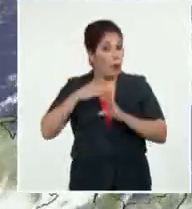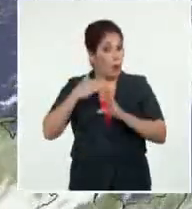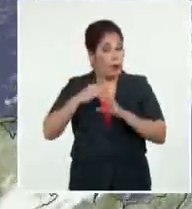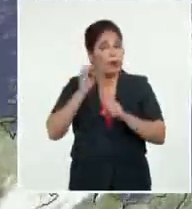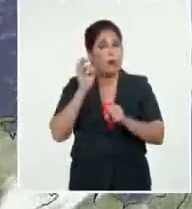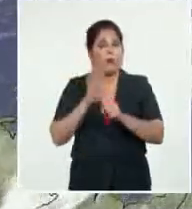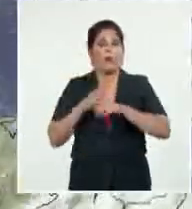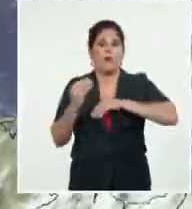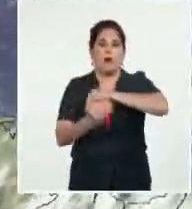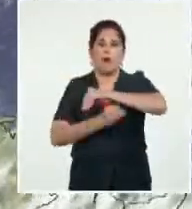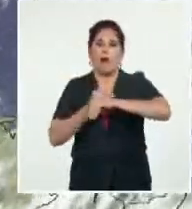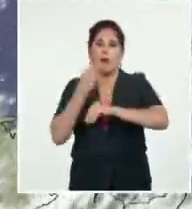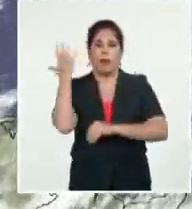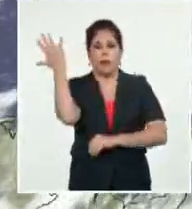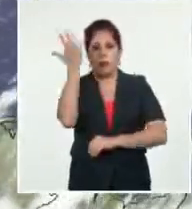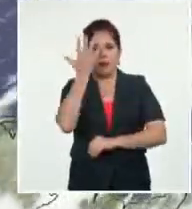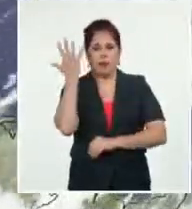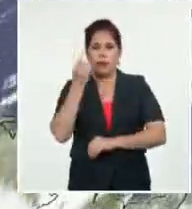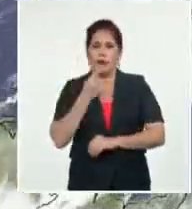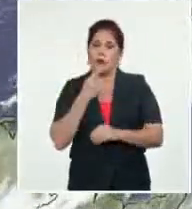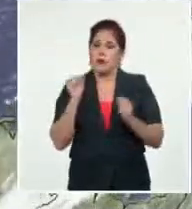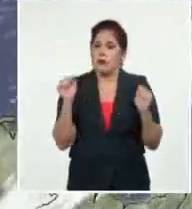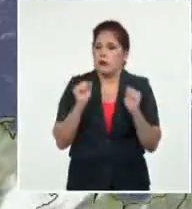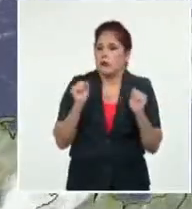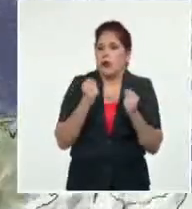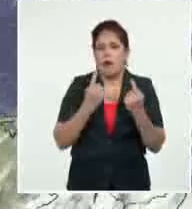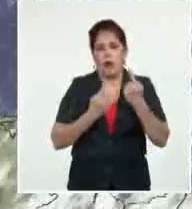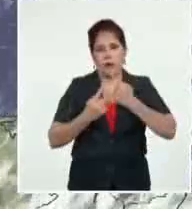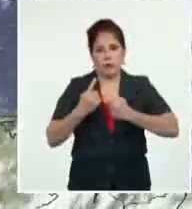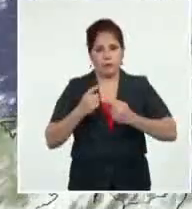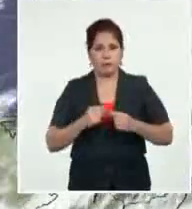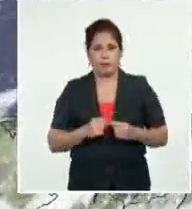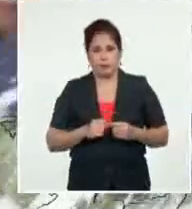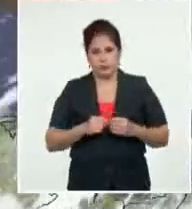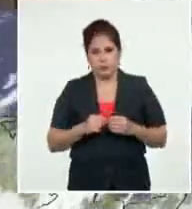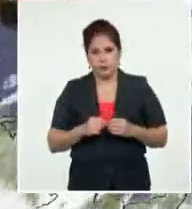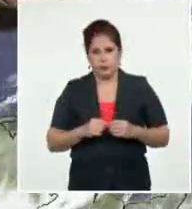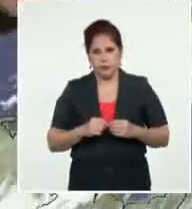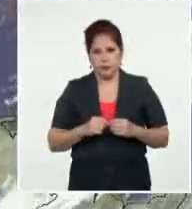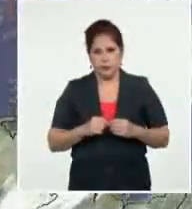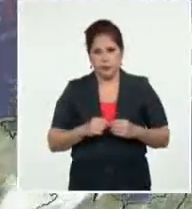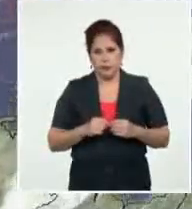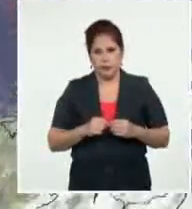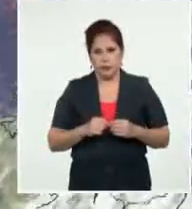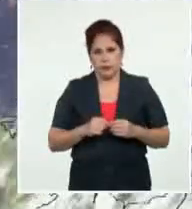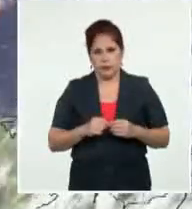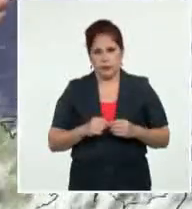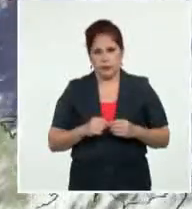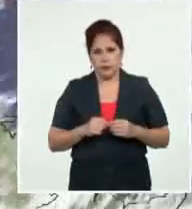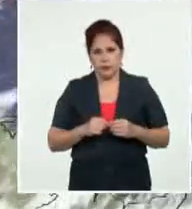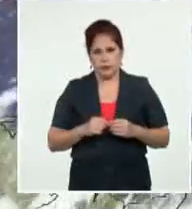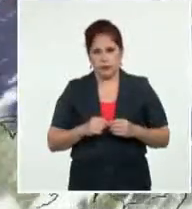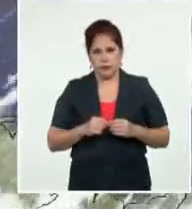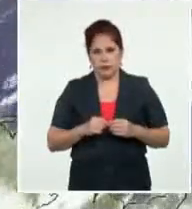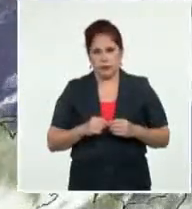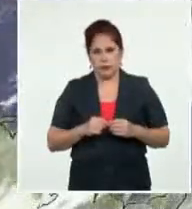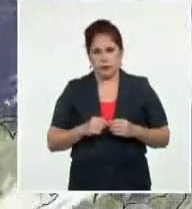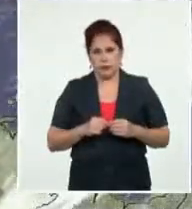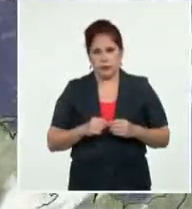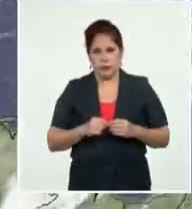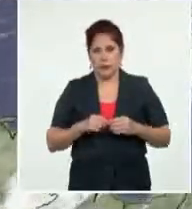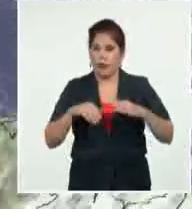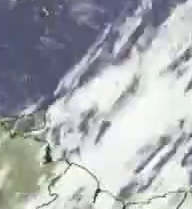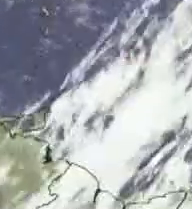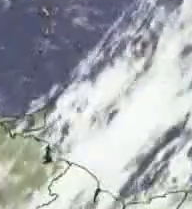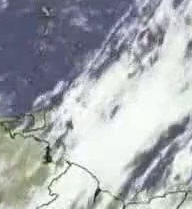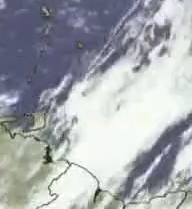un nuevo cambio de tiempo que dejará ligeras condiciones invernales en el occidente del país para el comienzo de la semana. Les deseo a todos que tengan un día muy